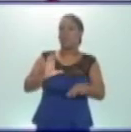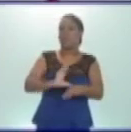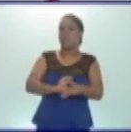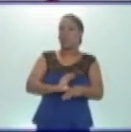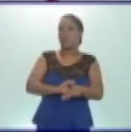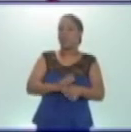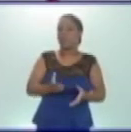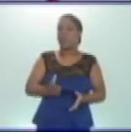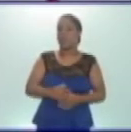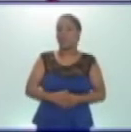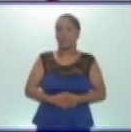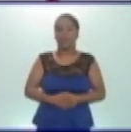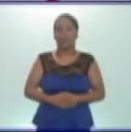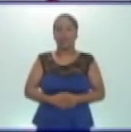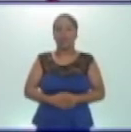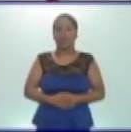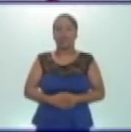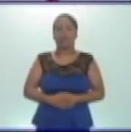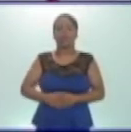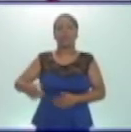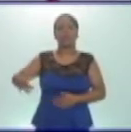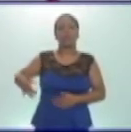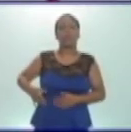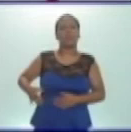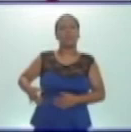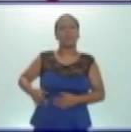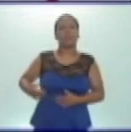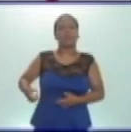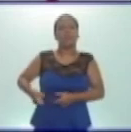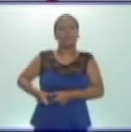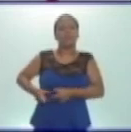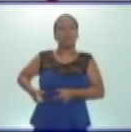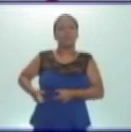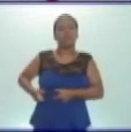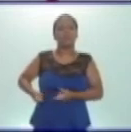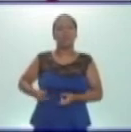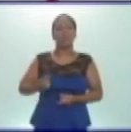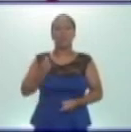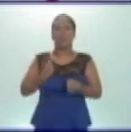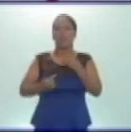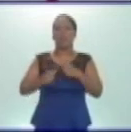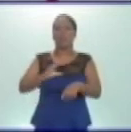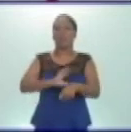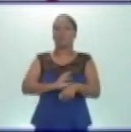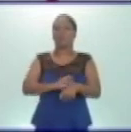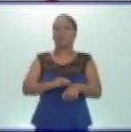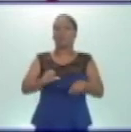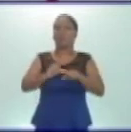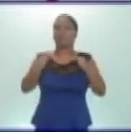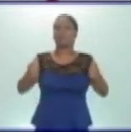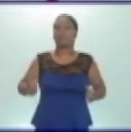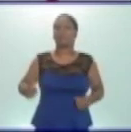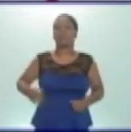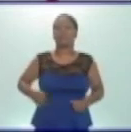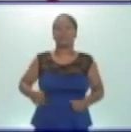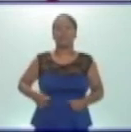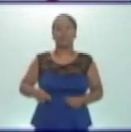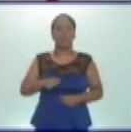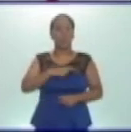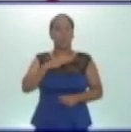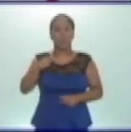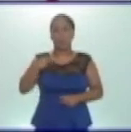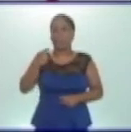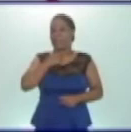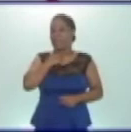diagnosticar la úlcera estomacal o una de las enfermedades del sistema digestivo? No copien la orden, solo copien